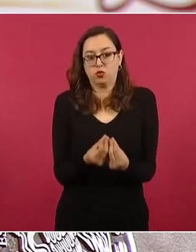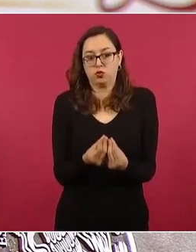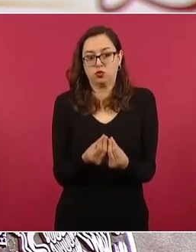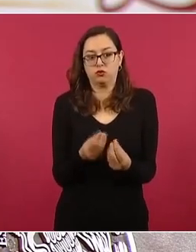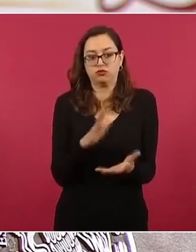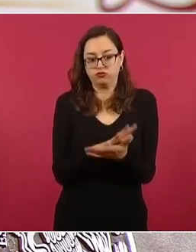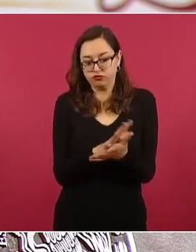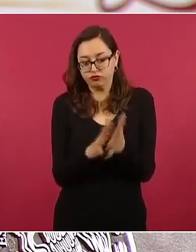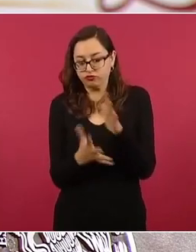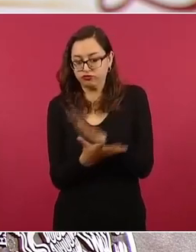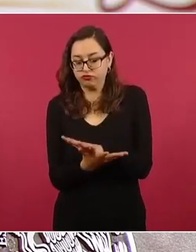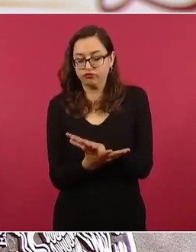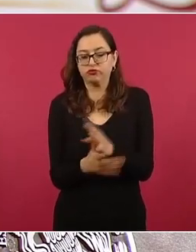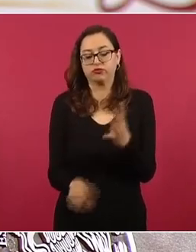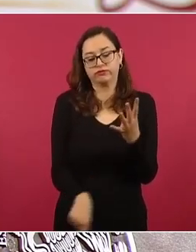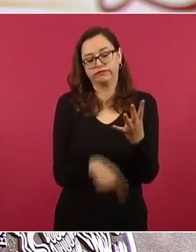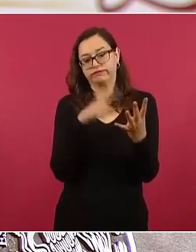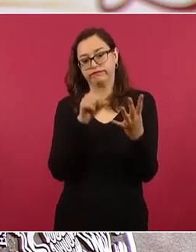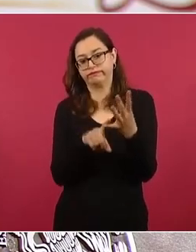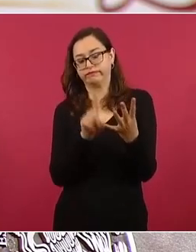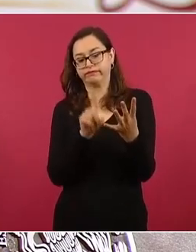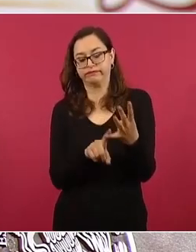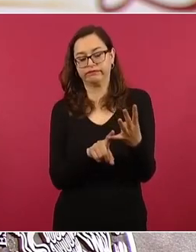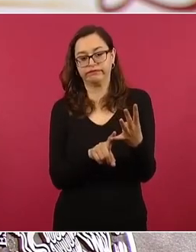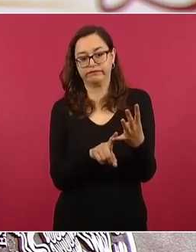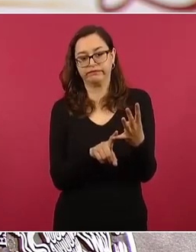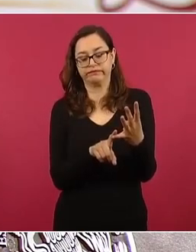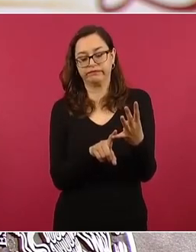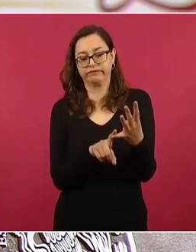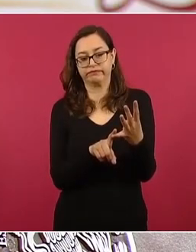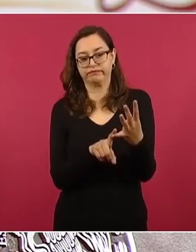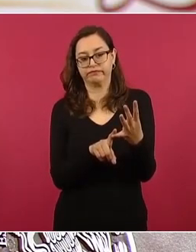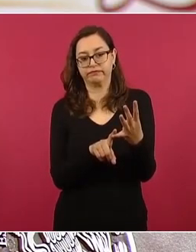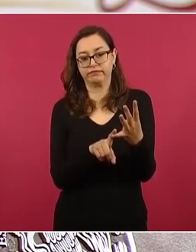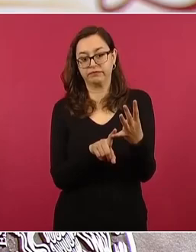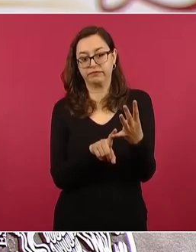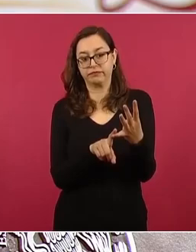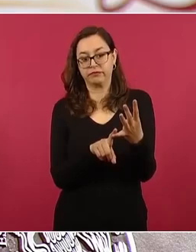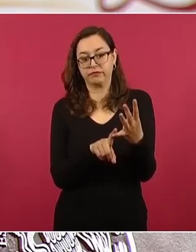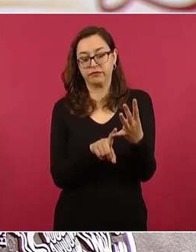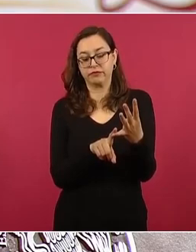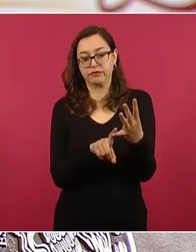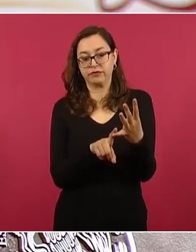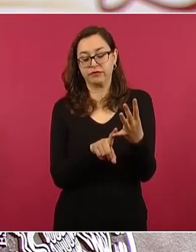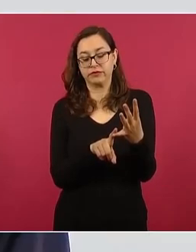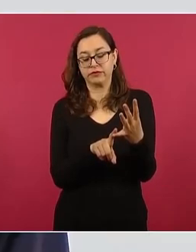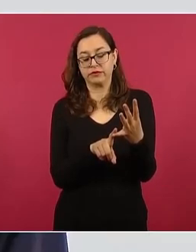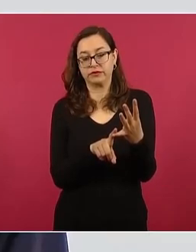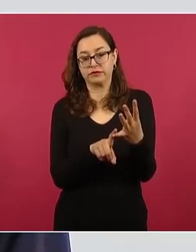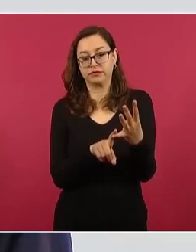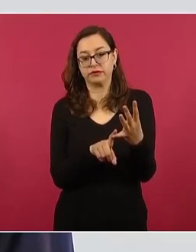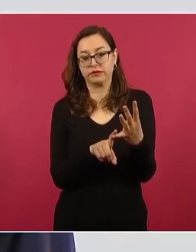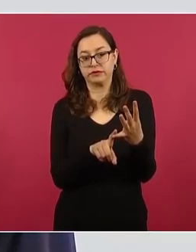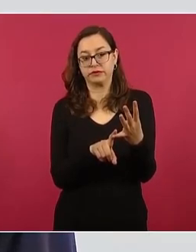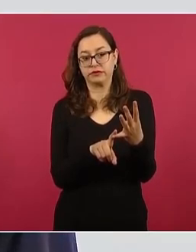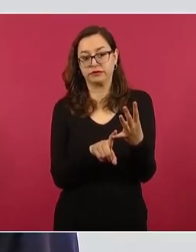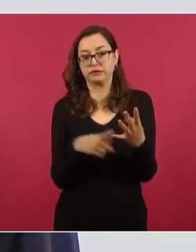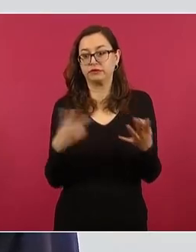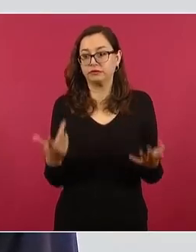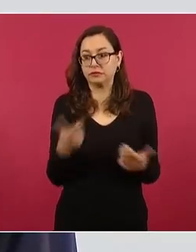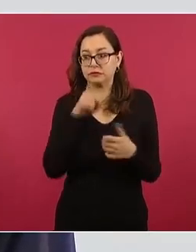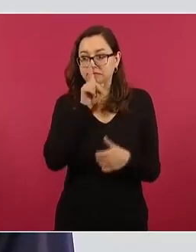con consentimiento del Estado y particularmente lo que es la negativa